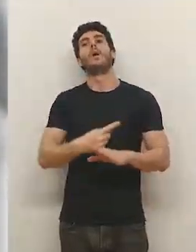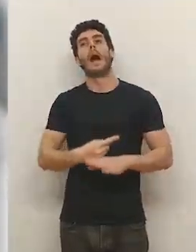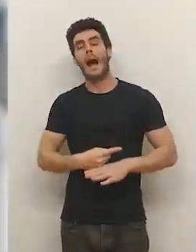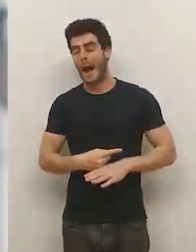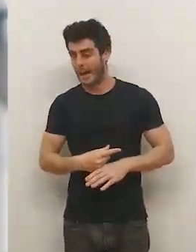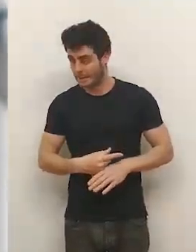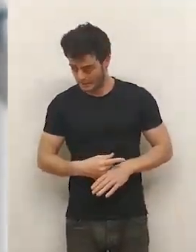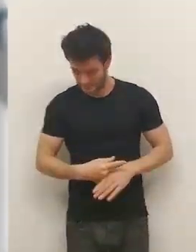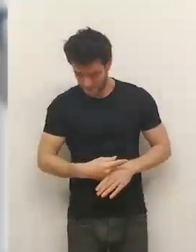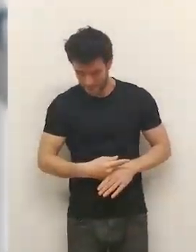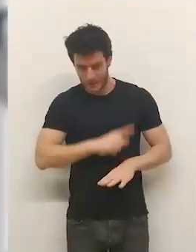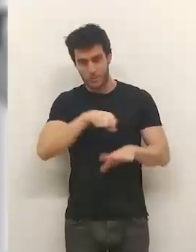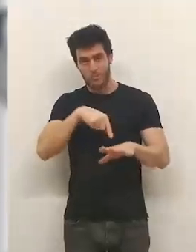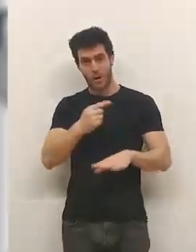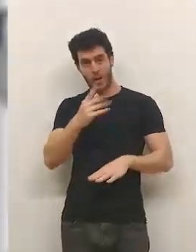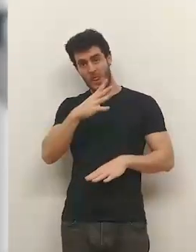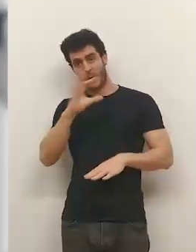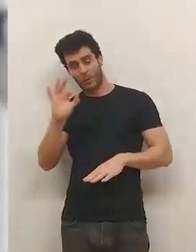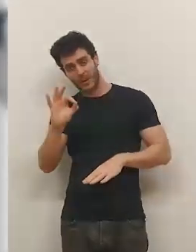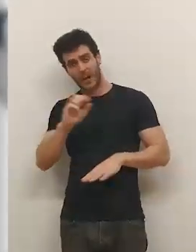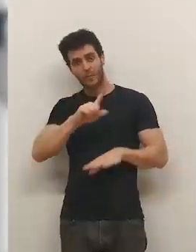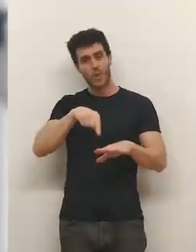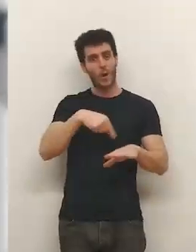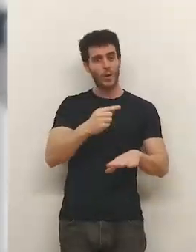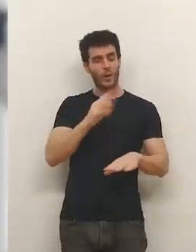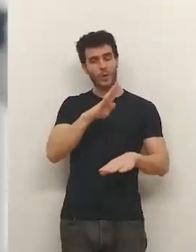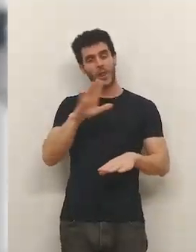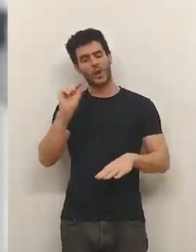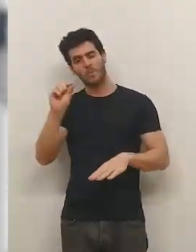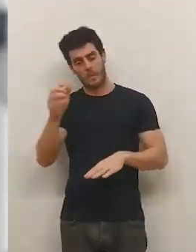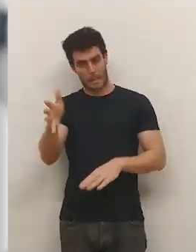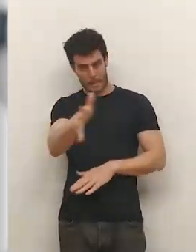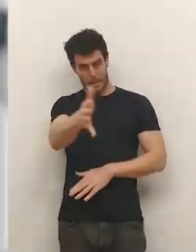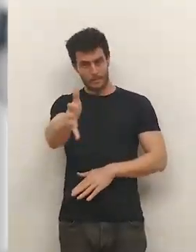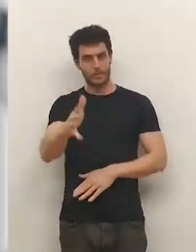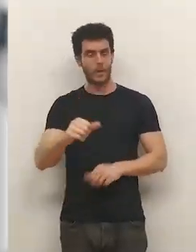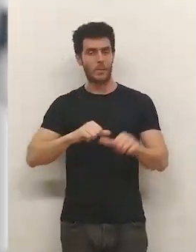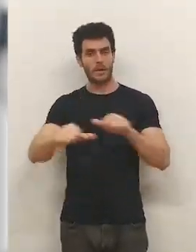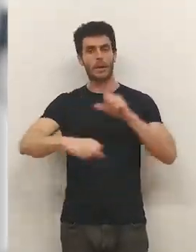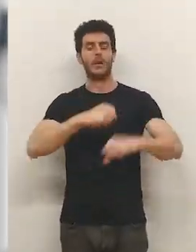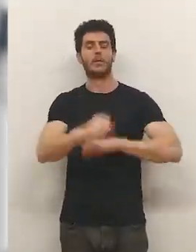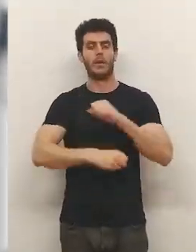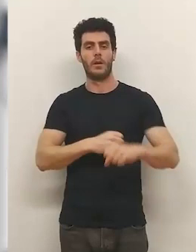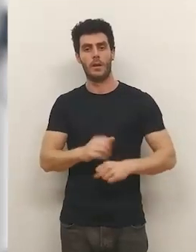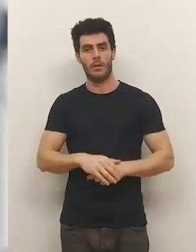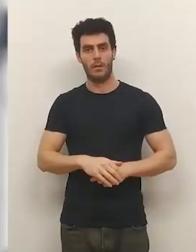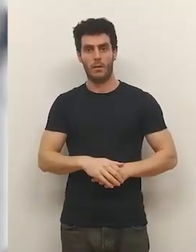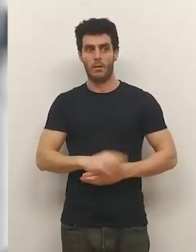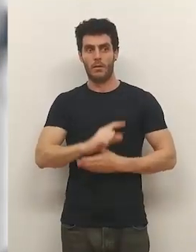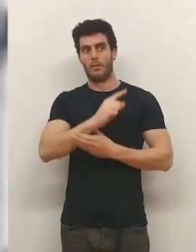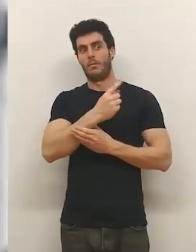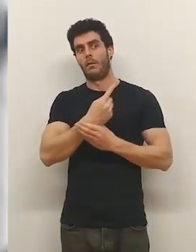50, una hora 45... ...pues los corredores acaben